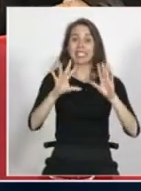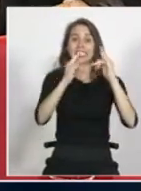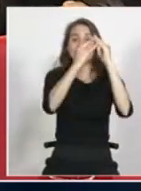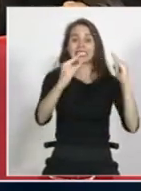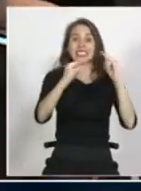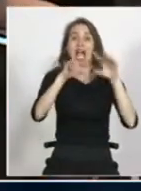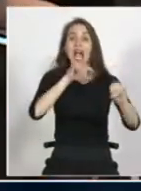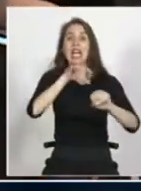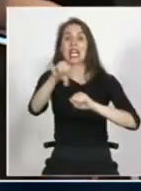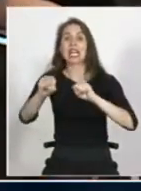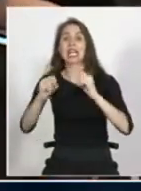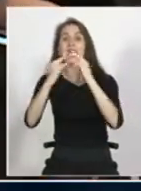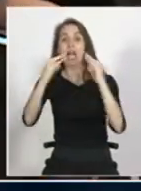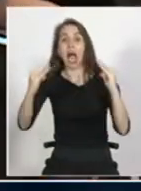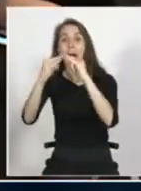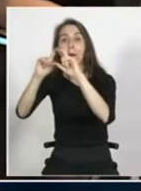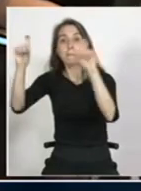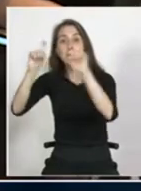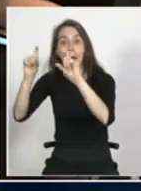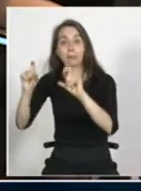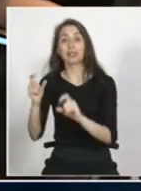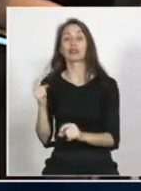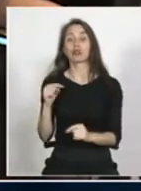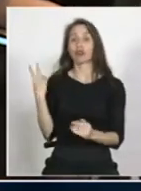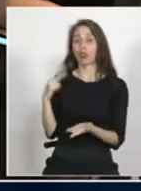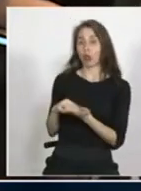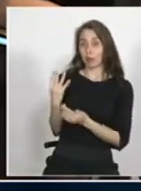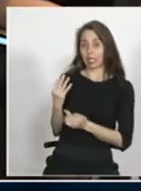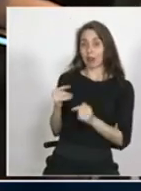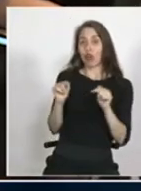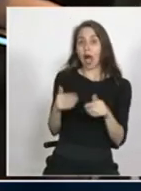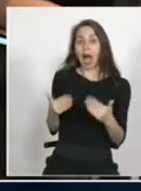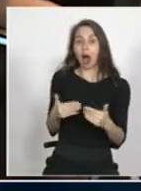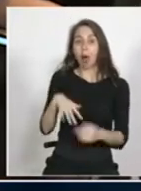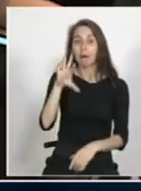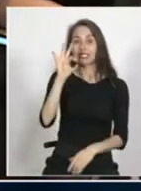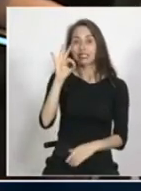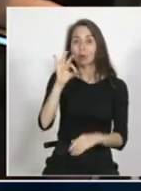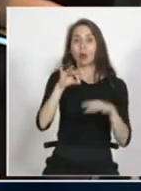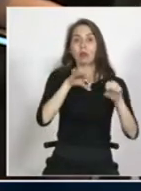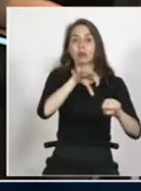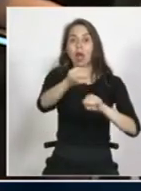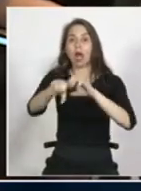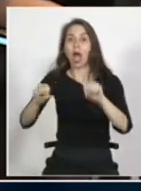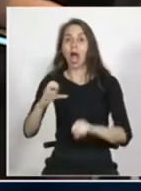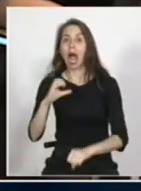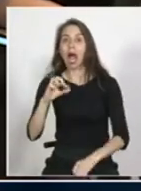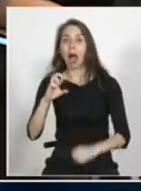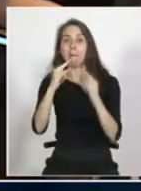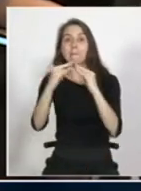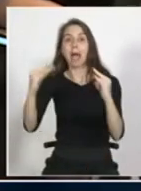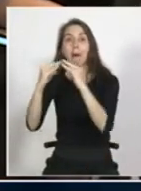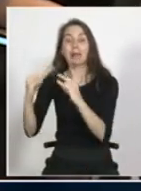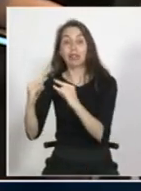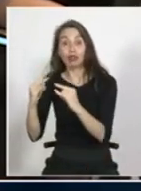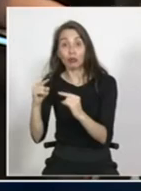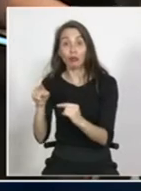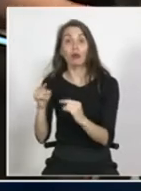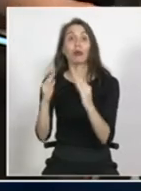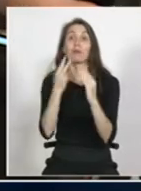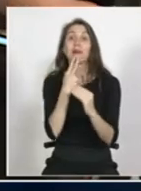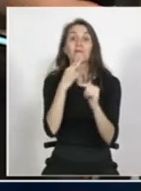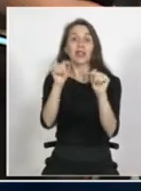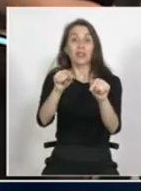vamos en más de 50 15 campamentos al año 2014 hoy día vamos en más de 50 4 años después y hubo otra cifra que